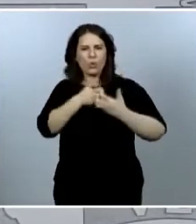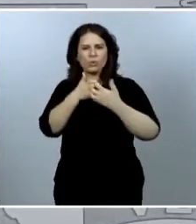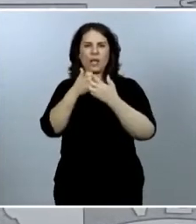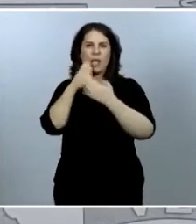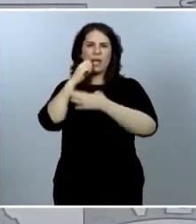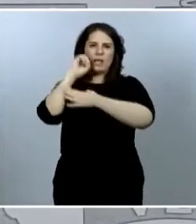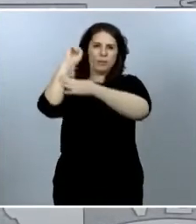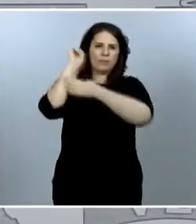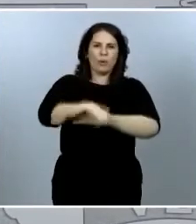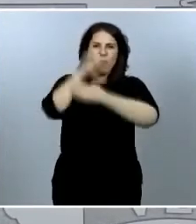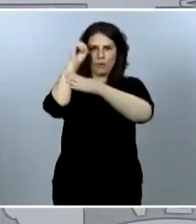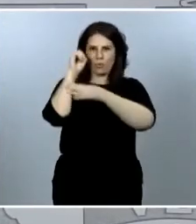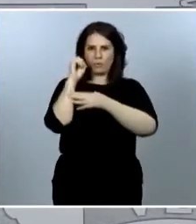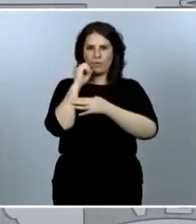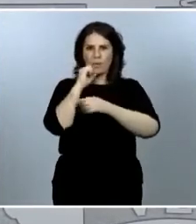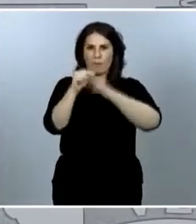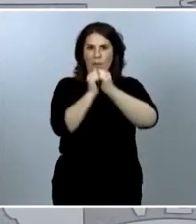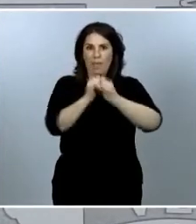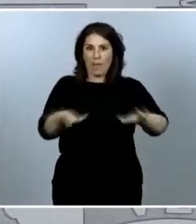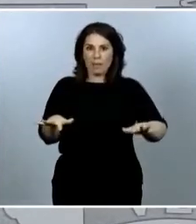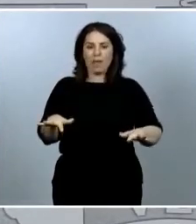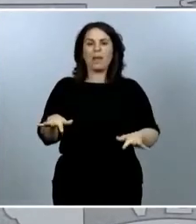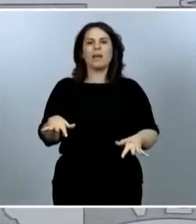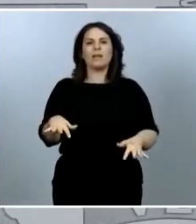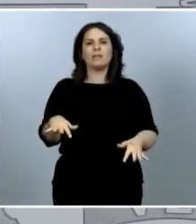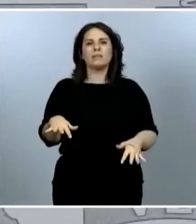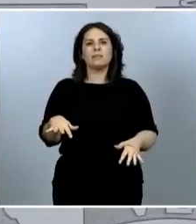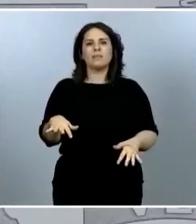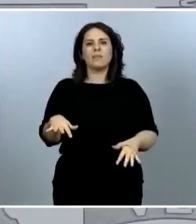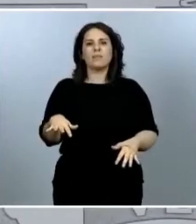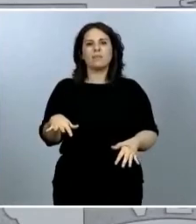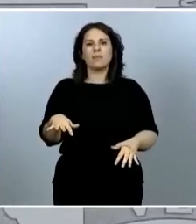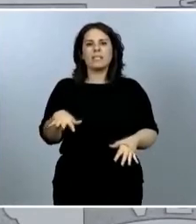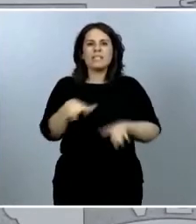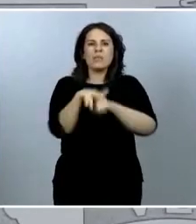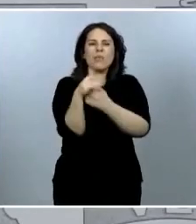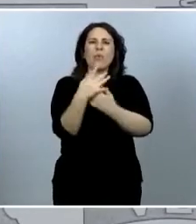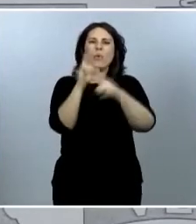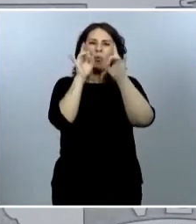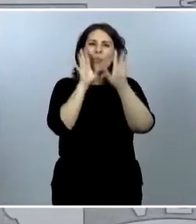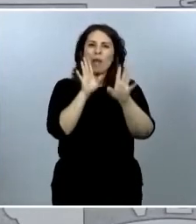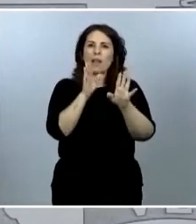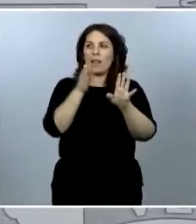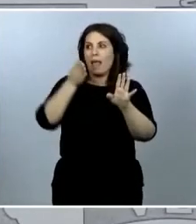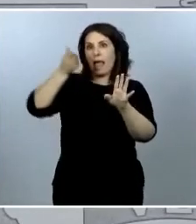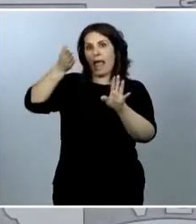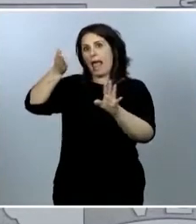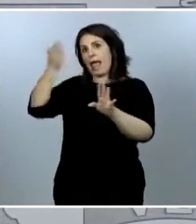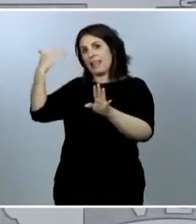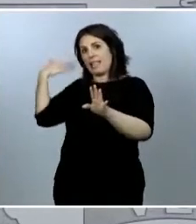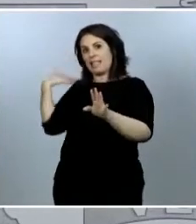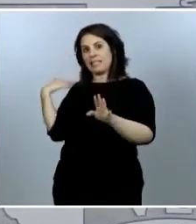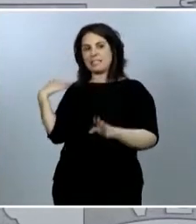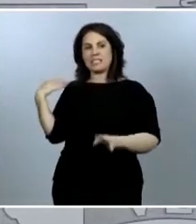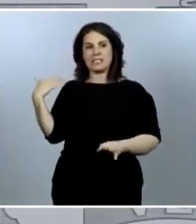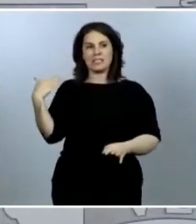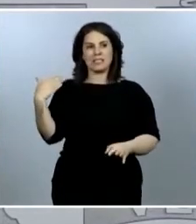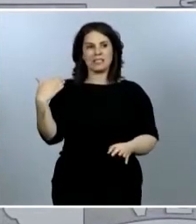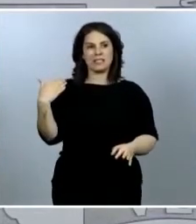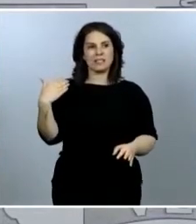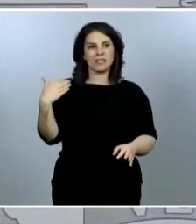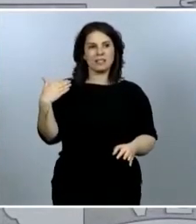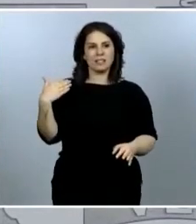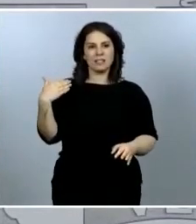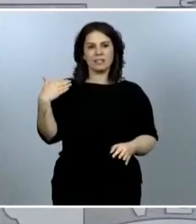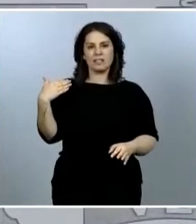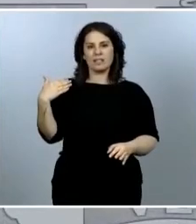pandemia, pero la situación no es como antes de la que el virus irrumpiera en